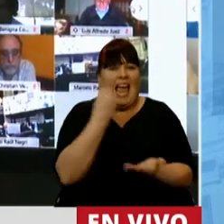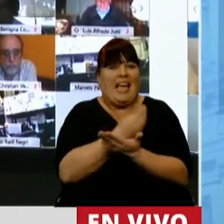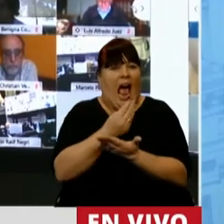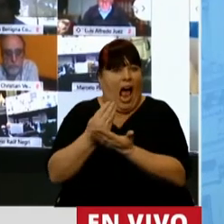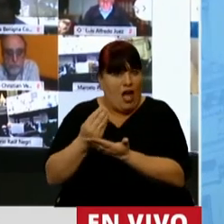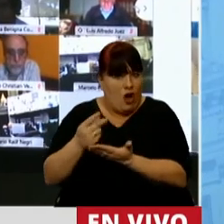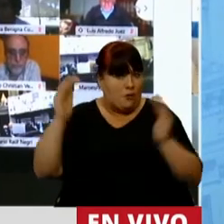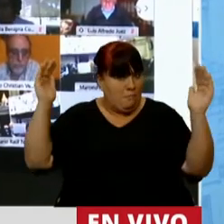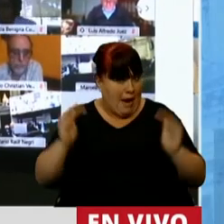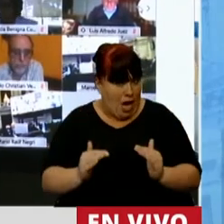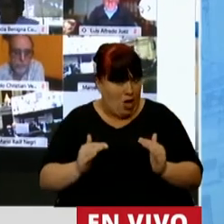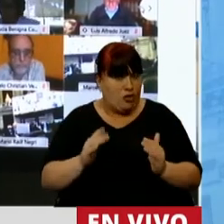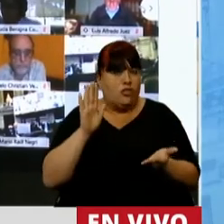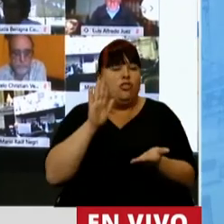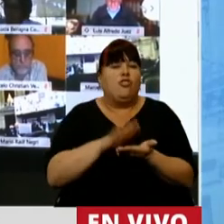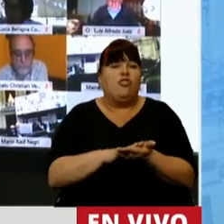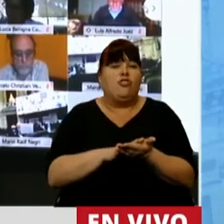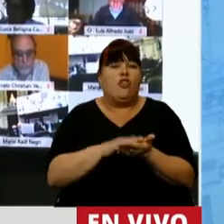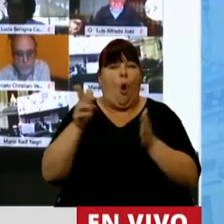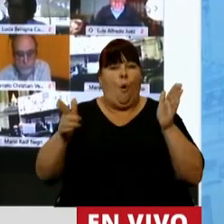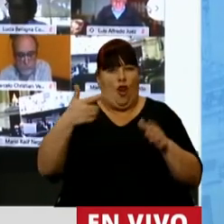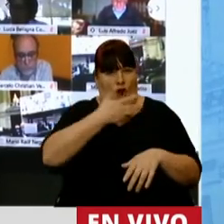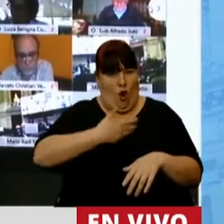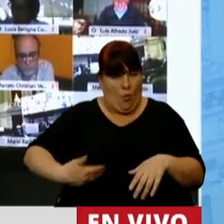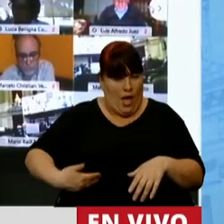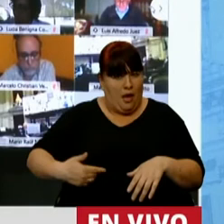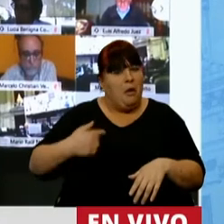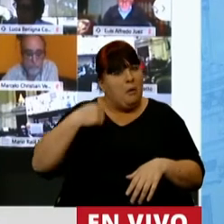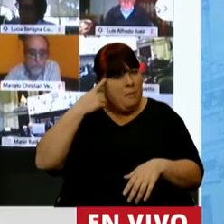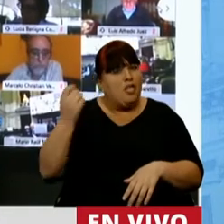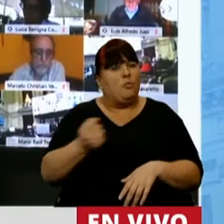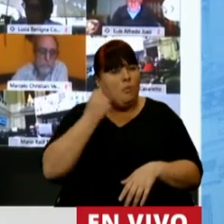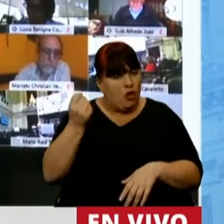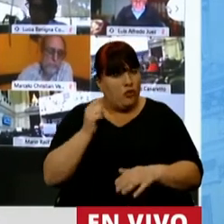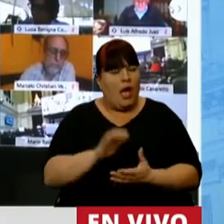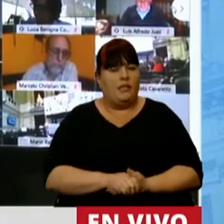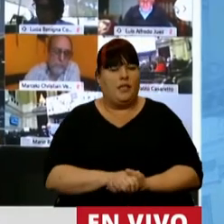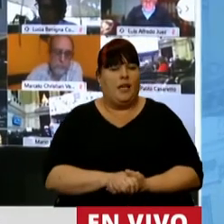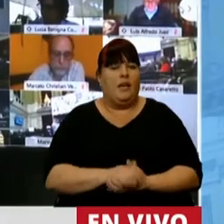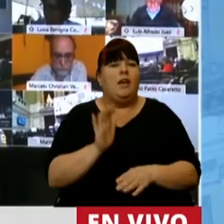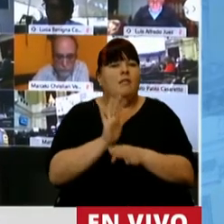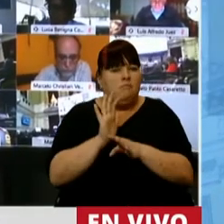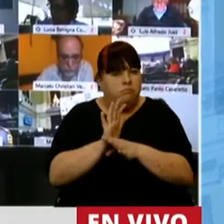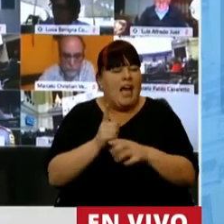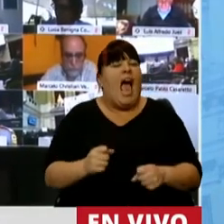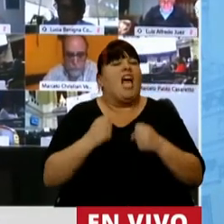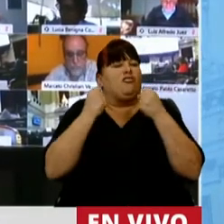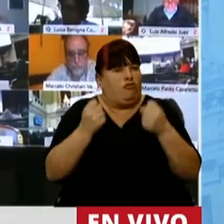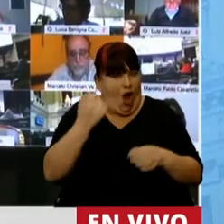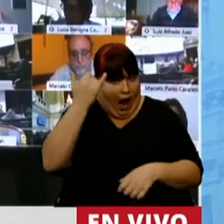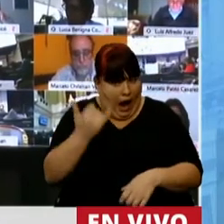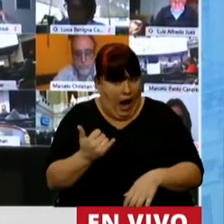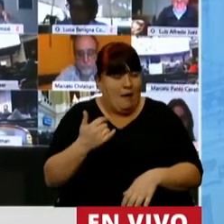se van a suprimir en lo que va de esta gestión y me parece importante porque significa que se está haciendo un esfuerzo.